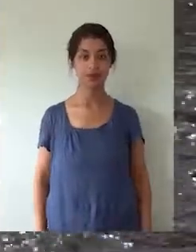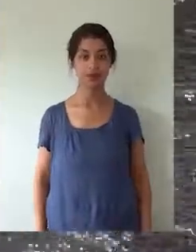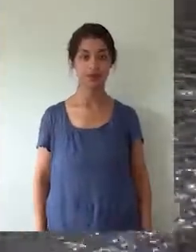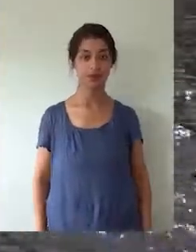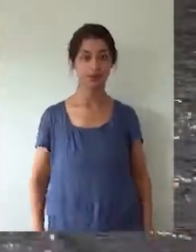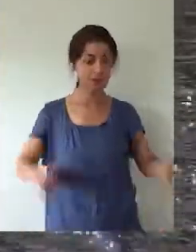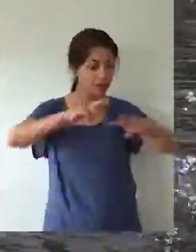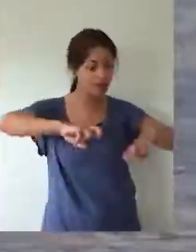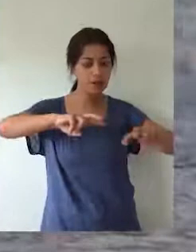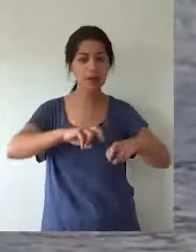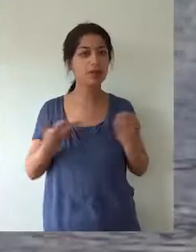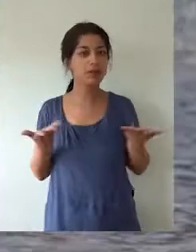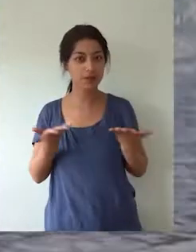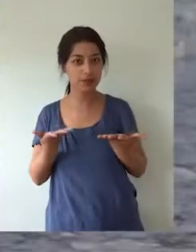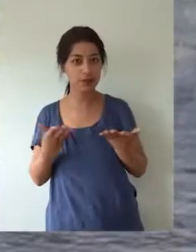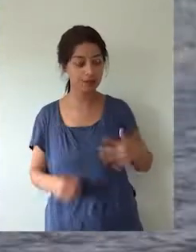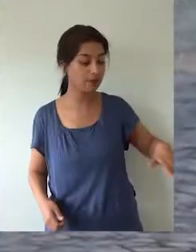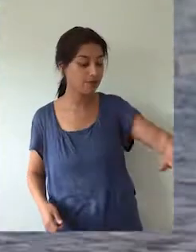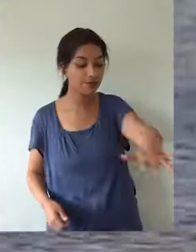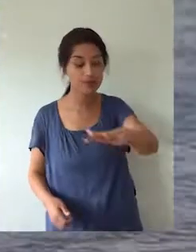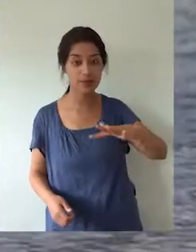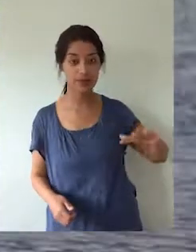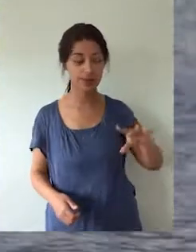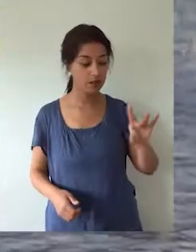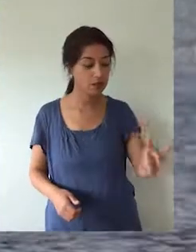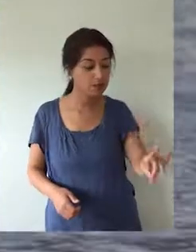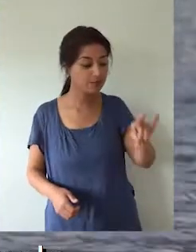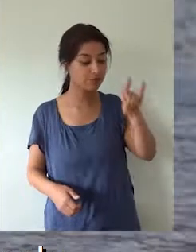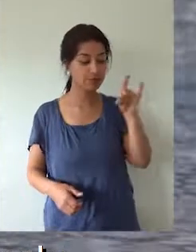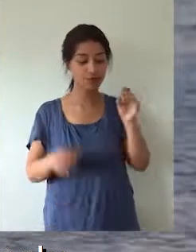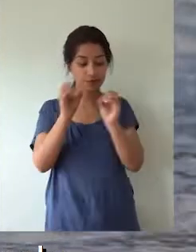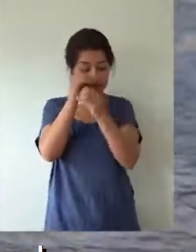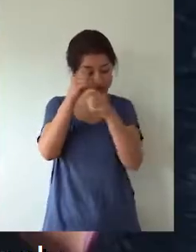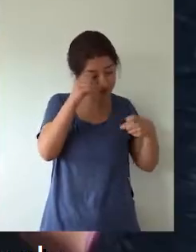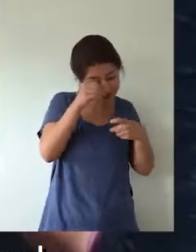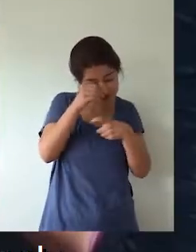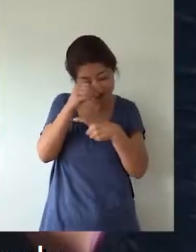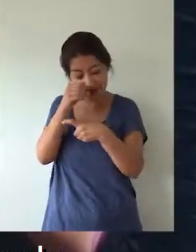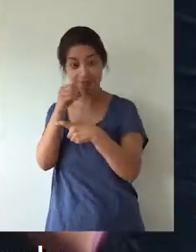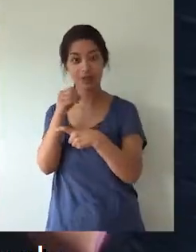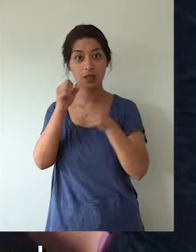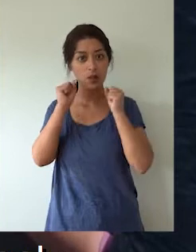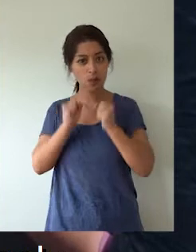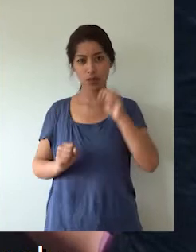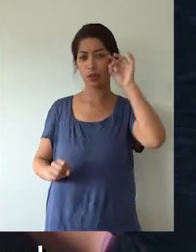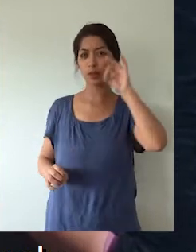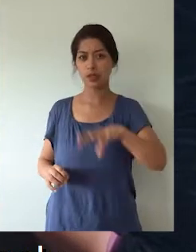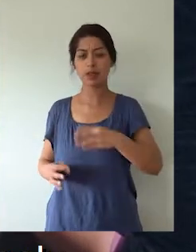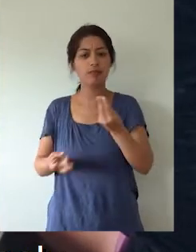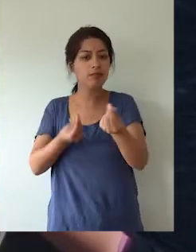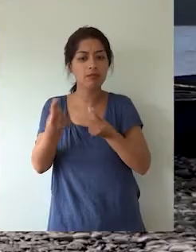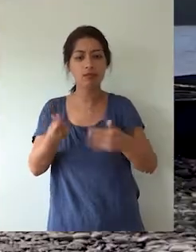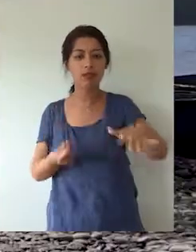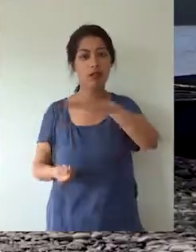La investigación se trata de ver si a través de macroinvertebrados se puede notar cómo es la calidad del agua del río